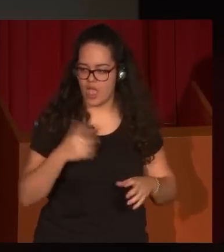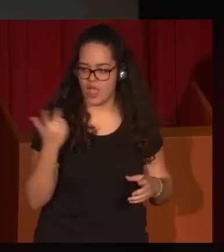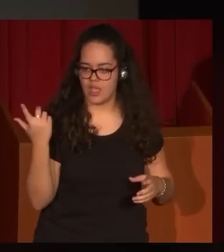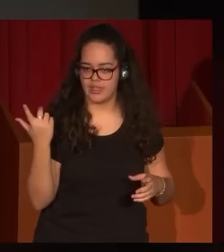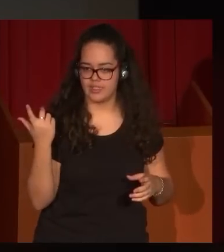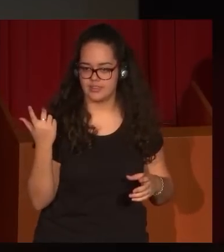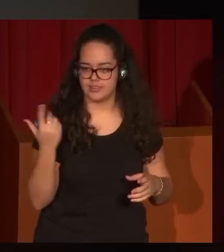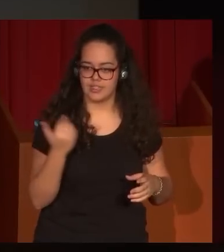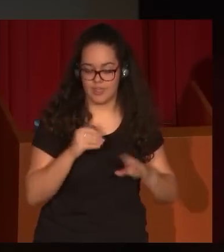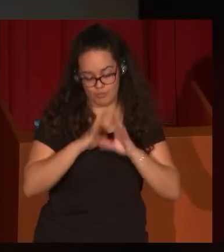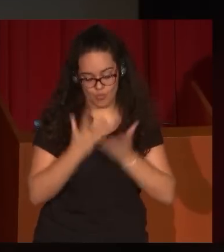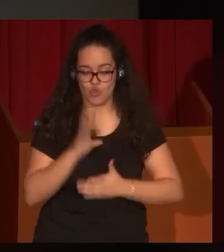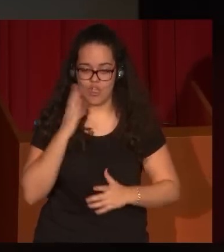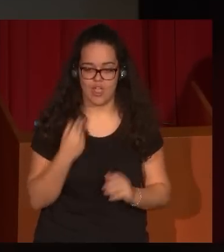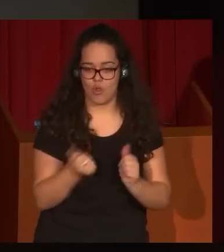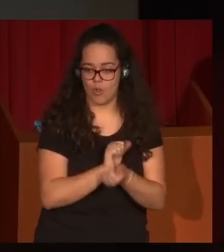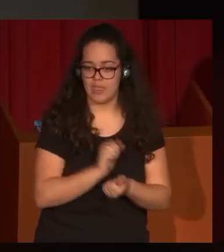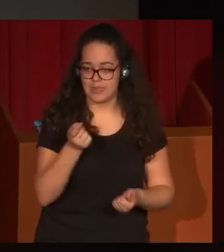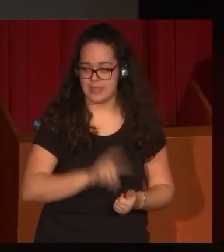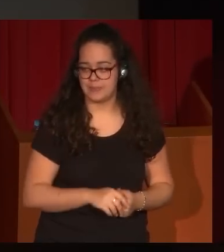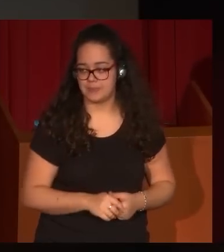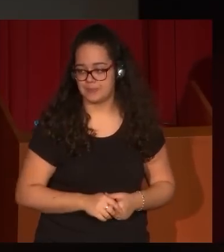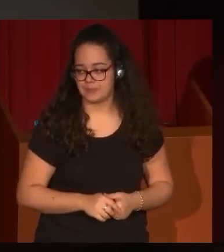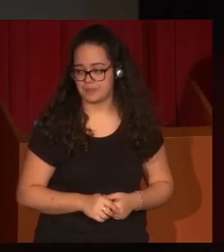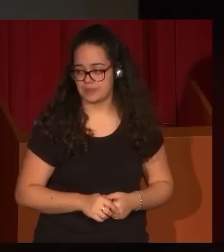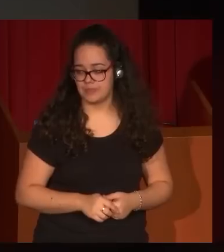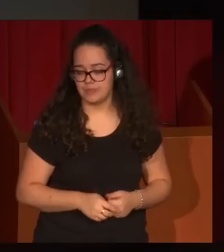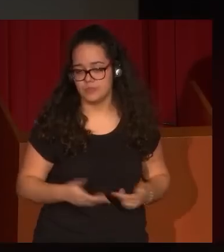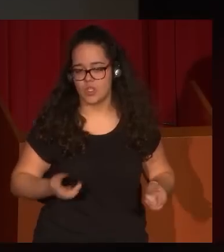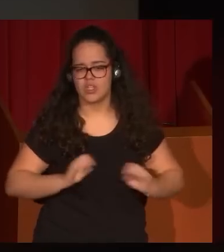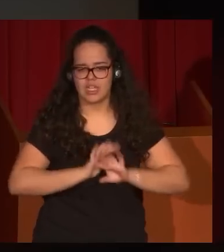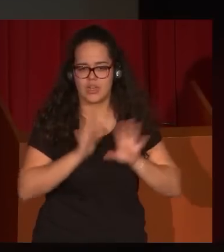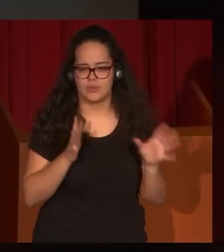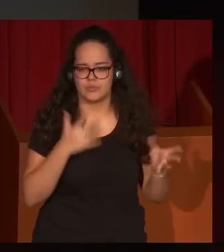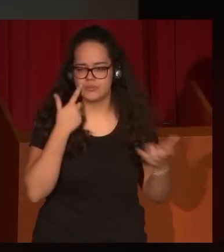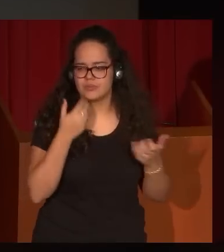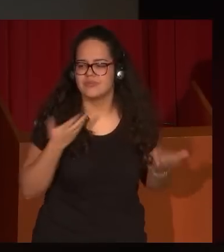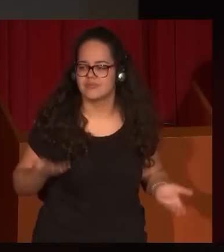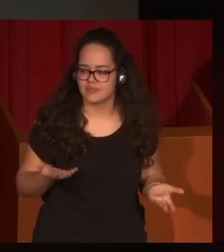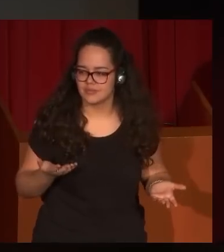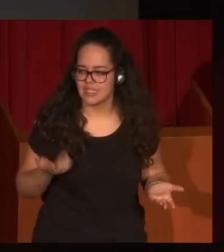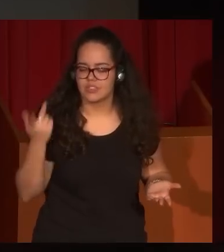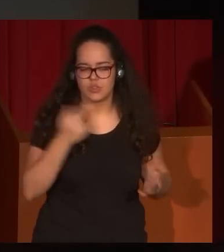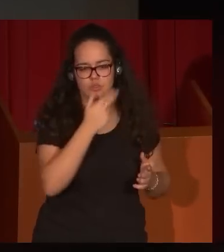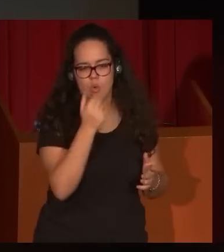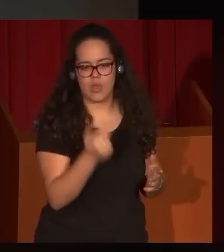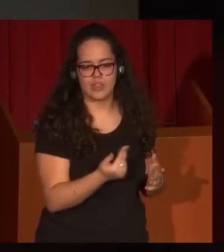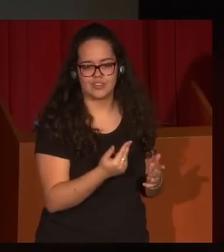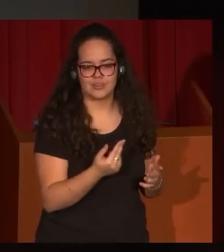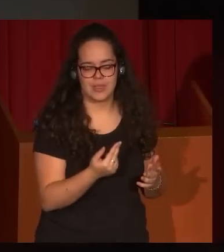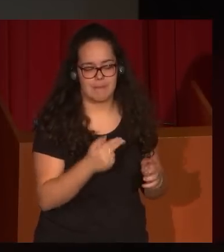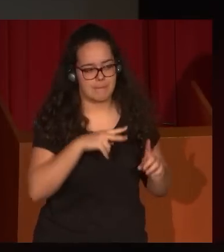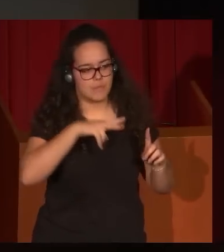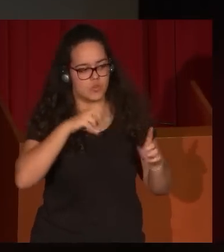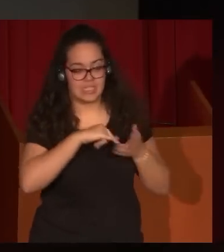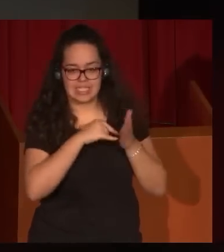que remite al mundo goyesco. Y lo que nos deja más evidente en ese sentido son estos cuadros que son muy jugosos desde el